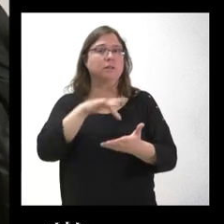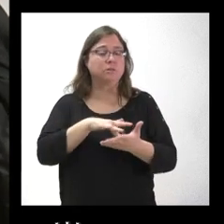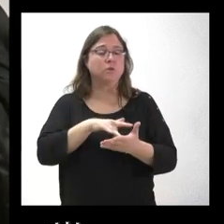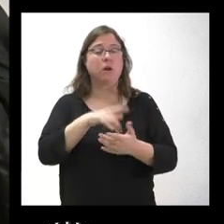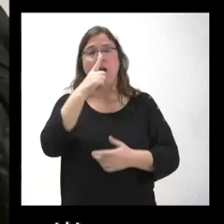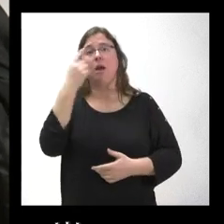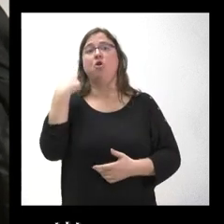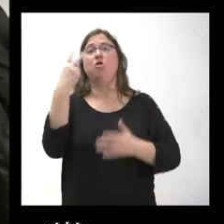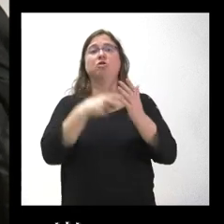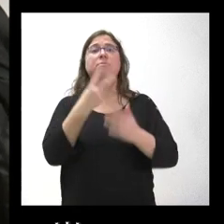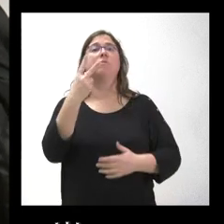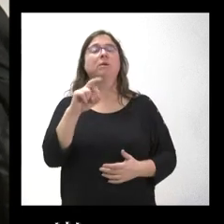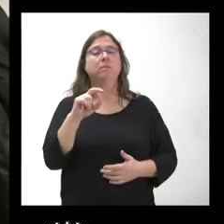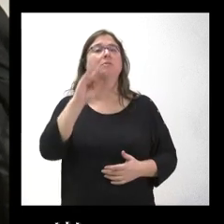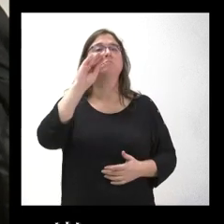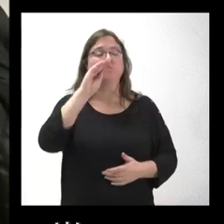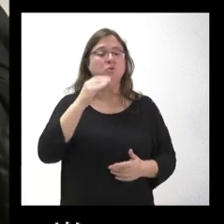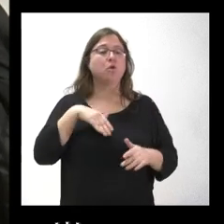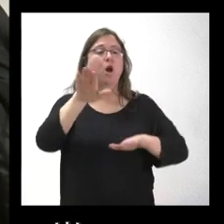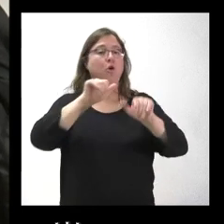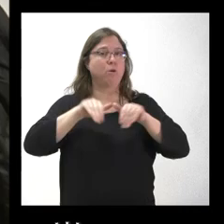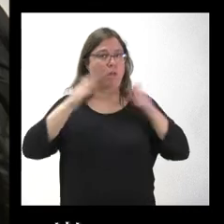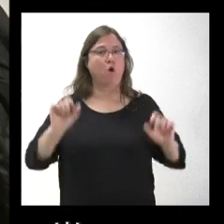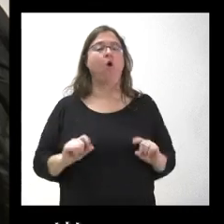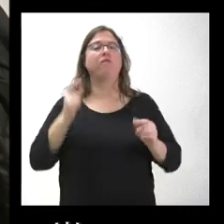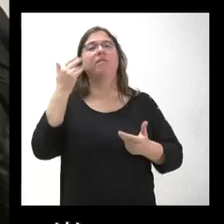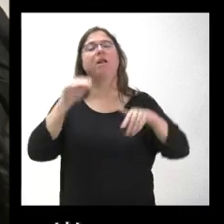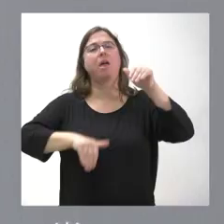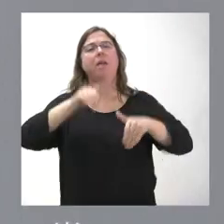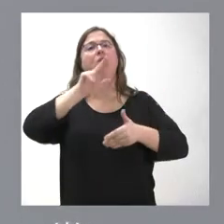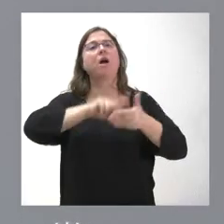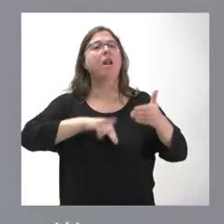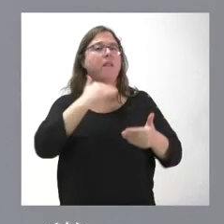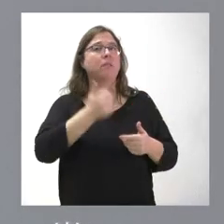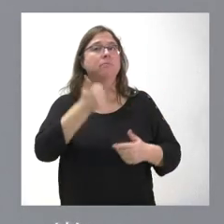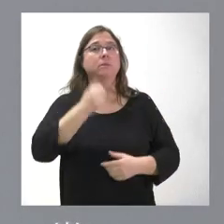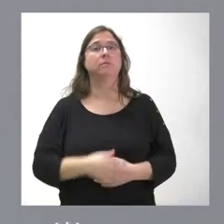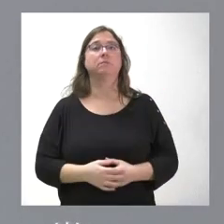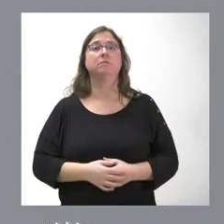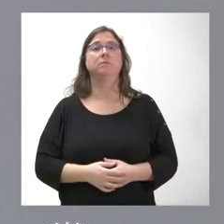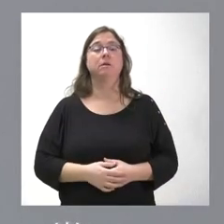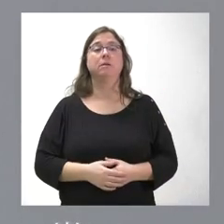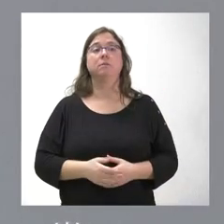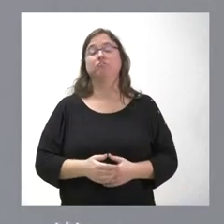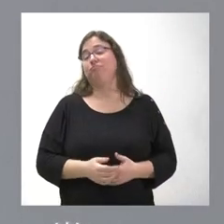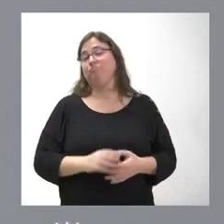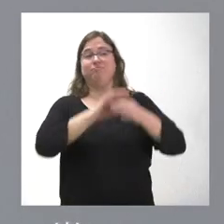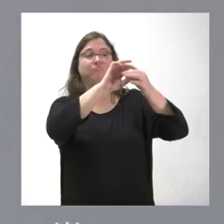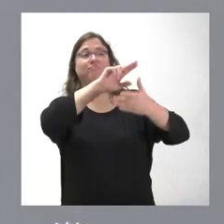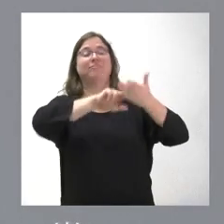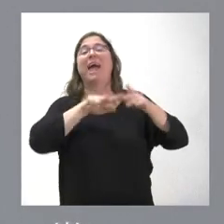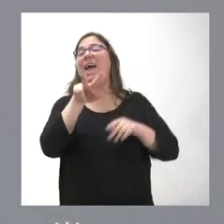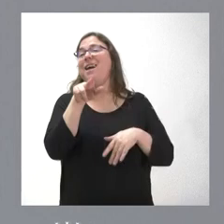en 2020, pero bueno, ante esta convocatoria comentar un poco qué les parece. Pues es una comunidad hermana, tenemos estupendas